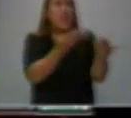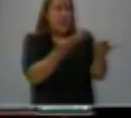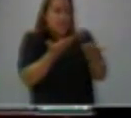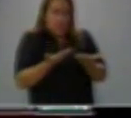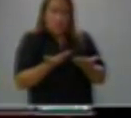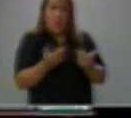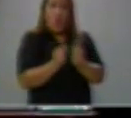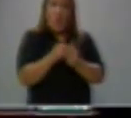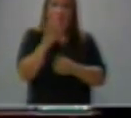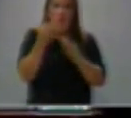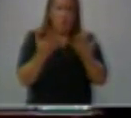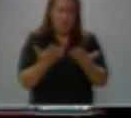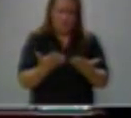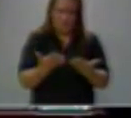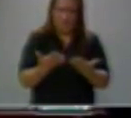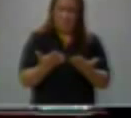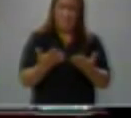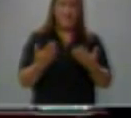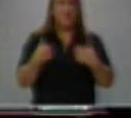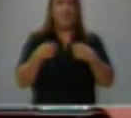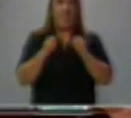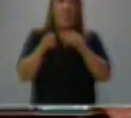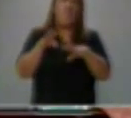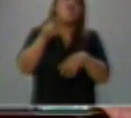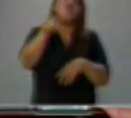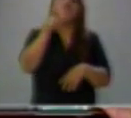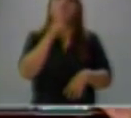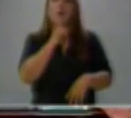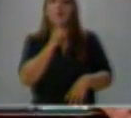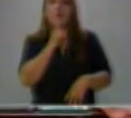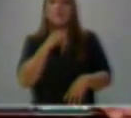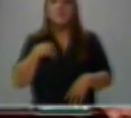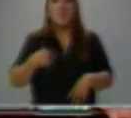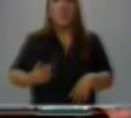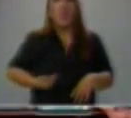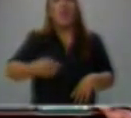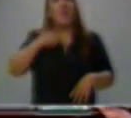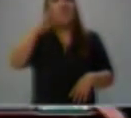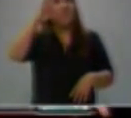economía en recesión, eso que dejó su papá, señora Fujimori.